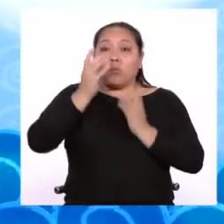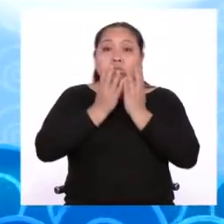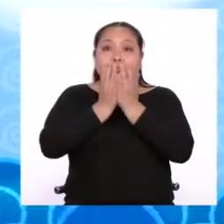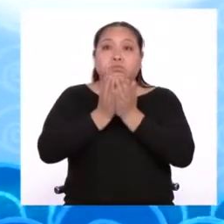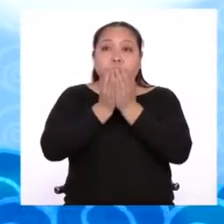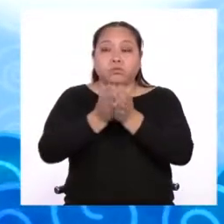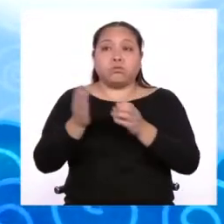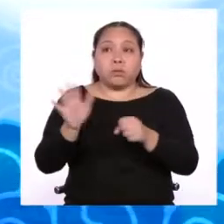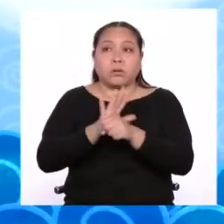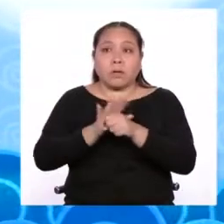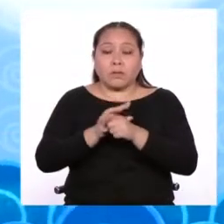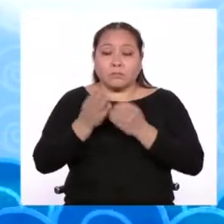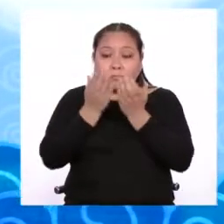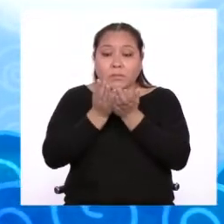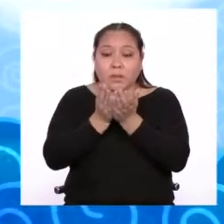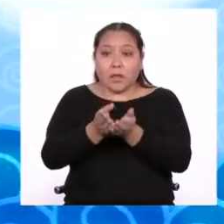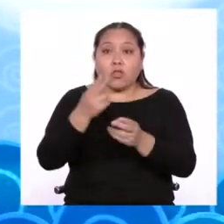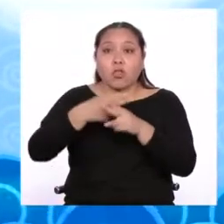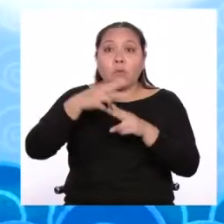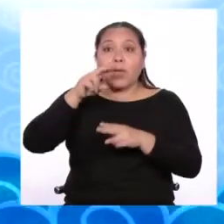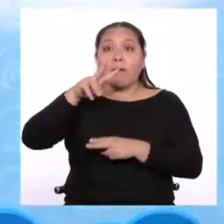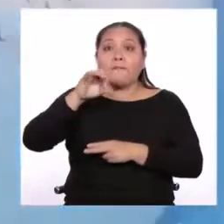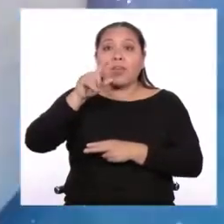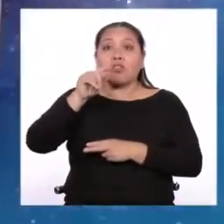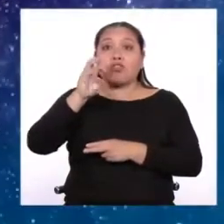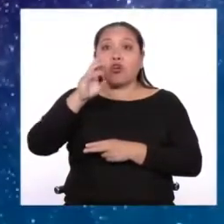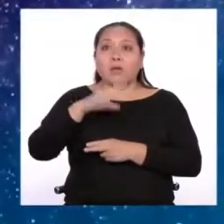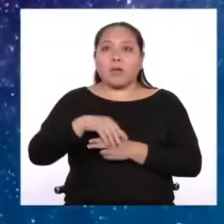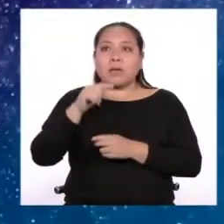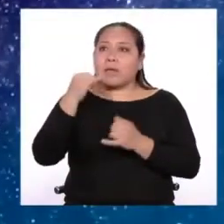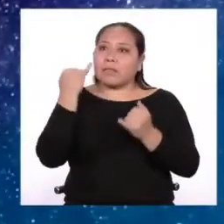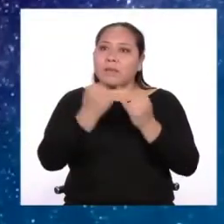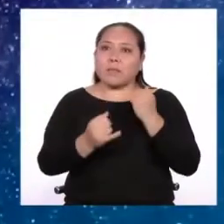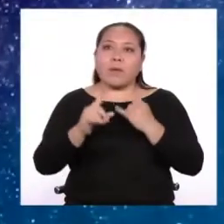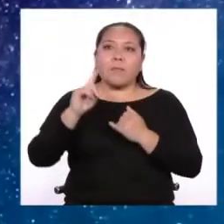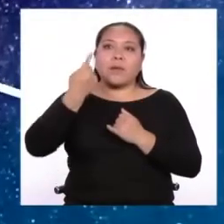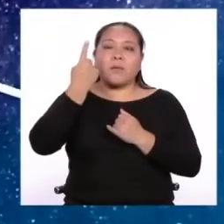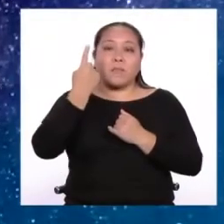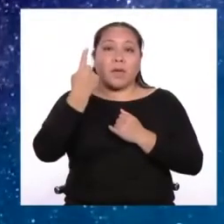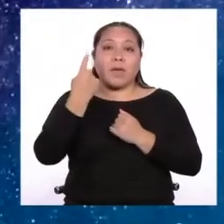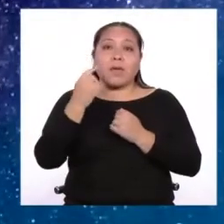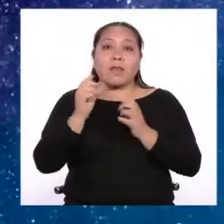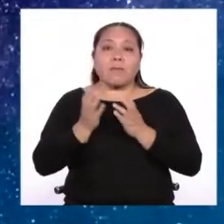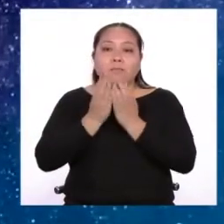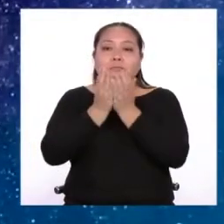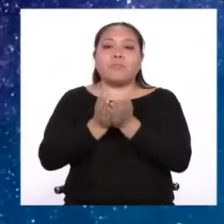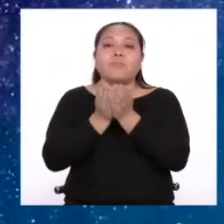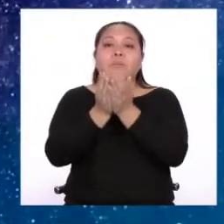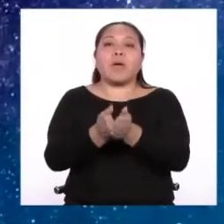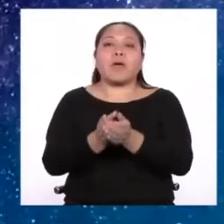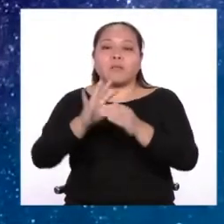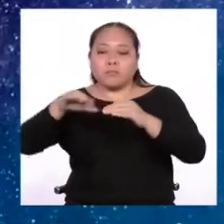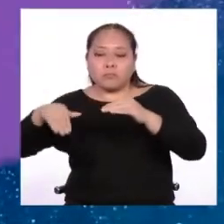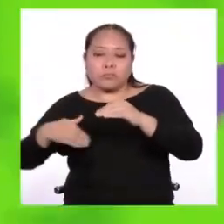llamada La Victoria, logró regresar. Y con ello, terminó el primer viaje de circunnavelación del mundo.